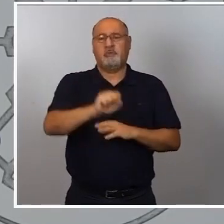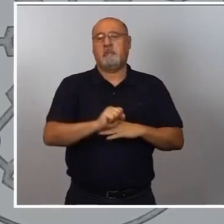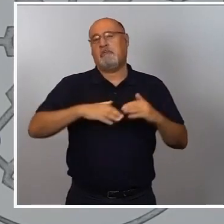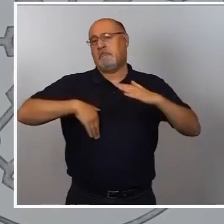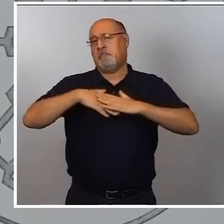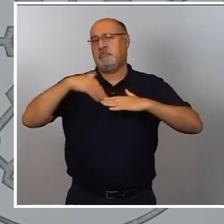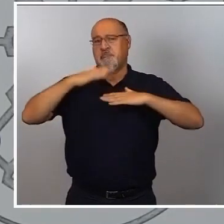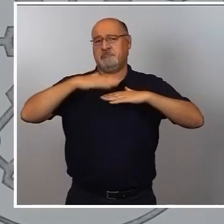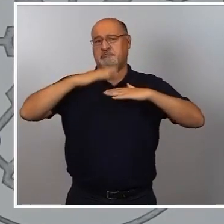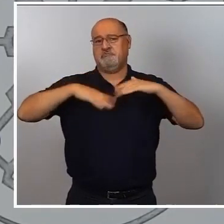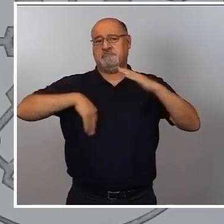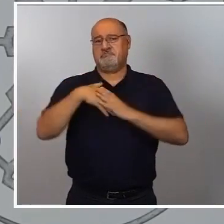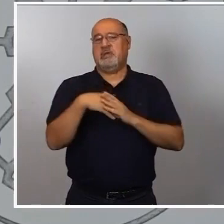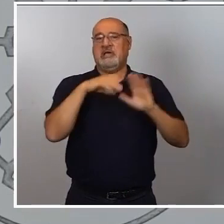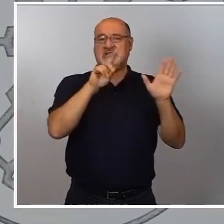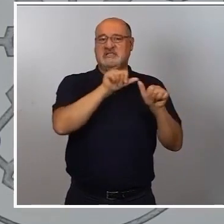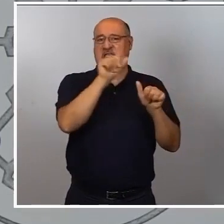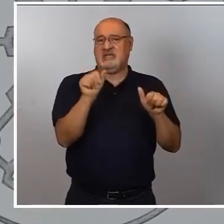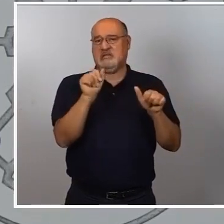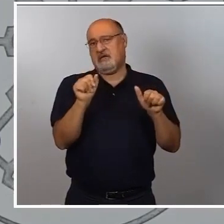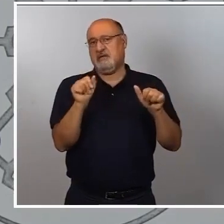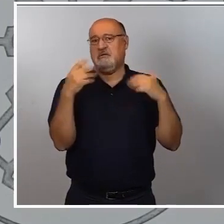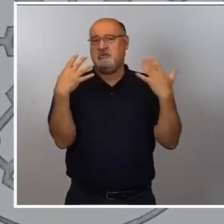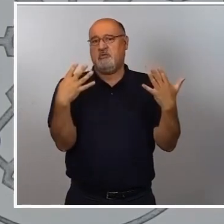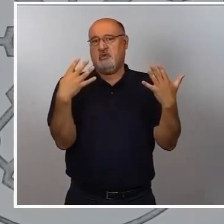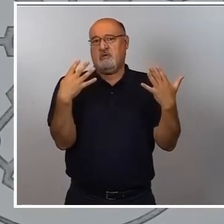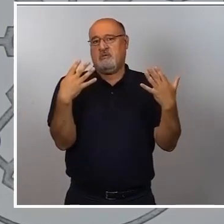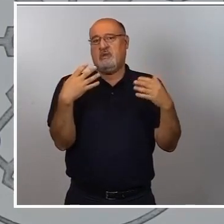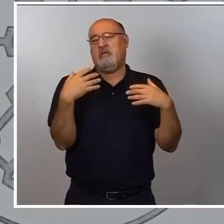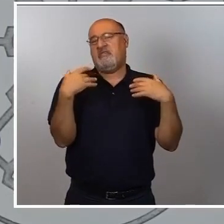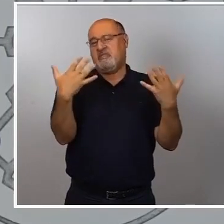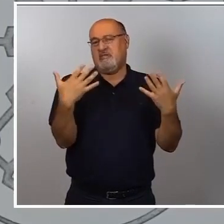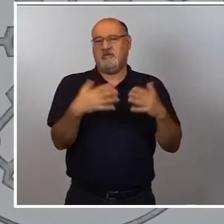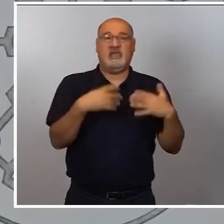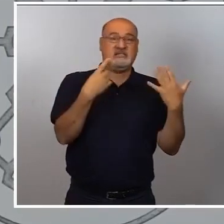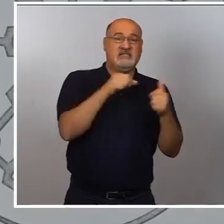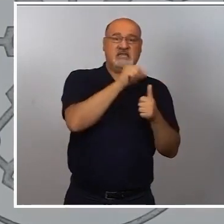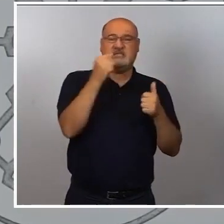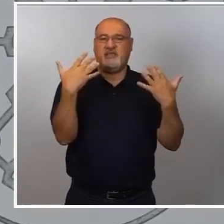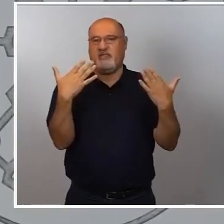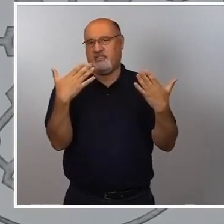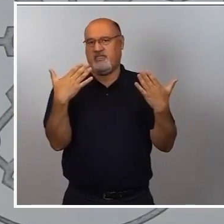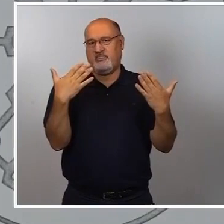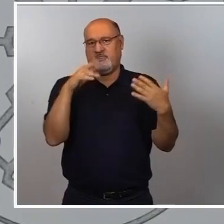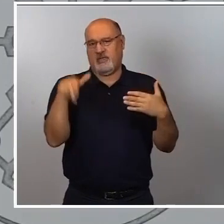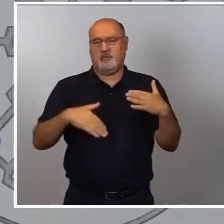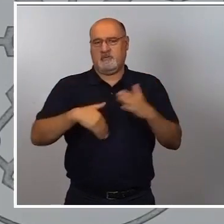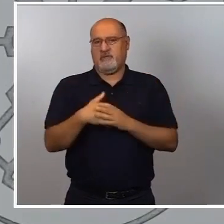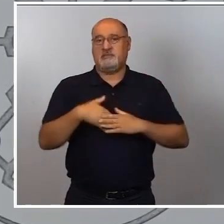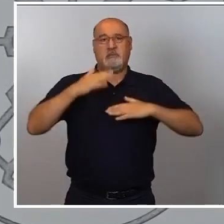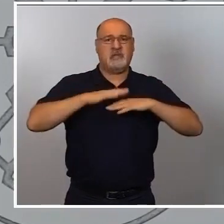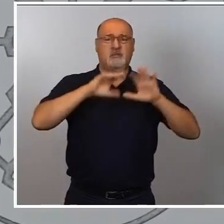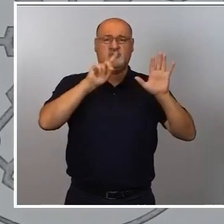6 euros y algo, con 9 euros y algo, 10 euros. Sería el tema de máximo, digamos, también